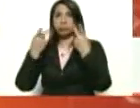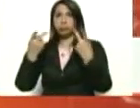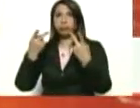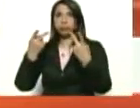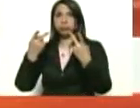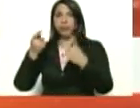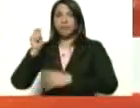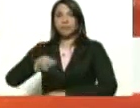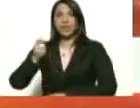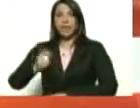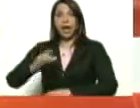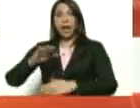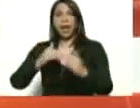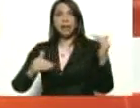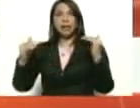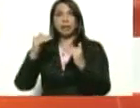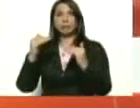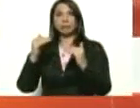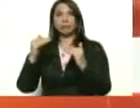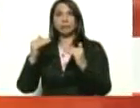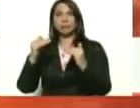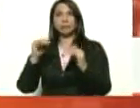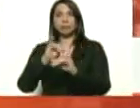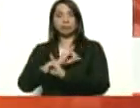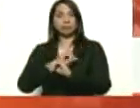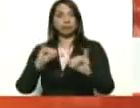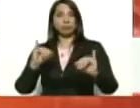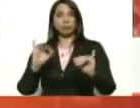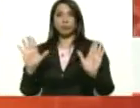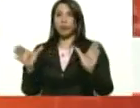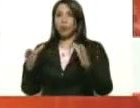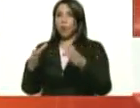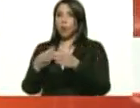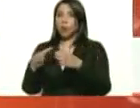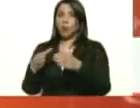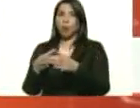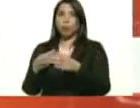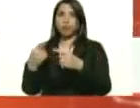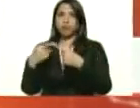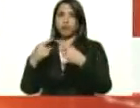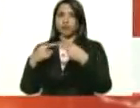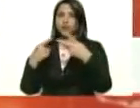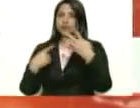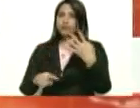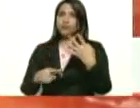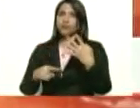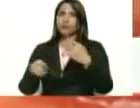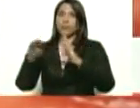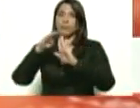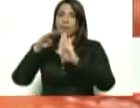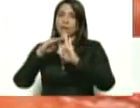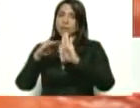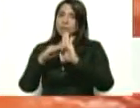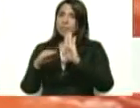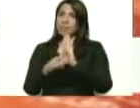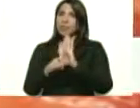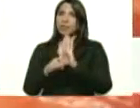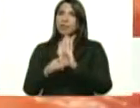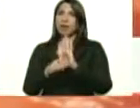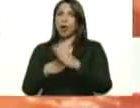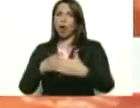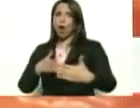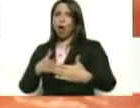General y hoy ha anunciado un conjunto de medidas legales contra los